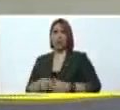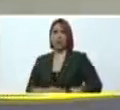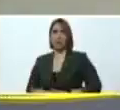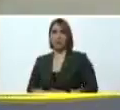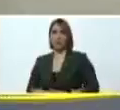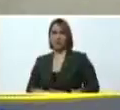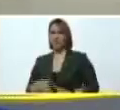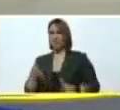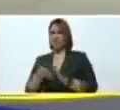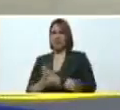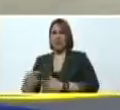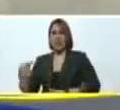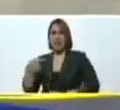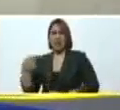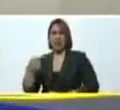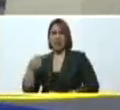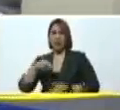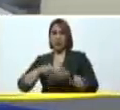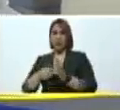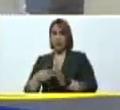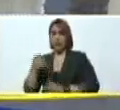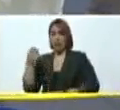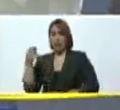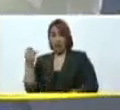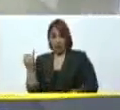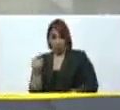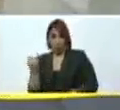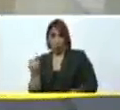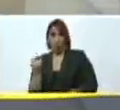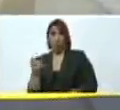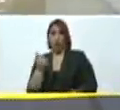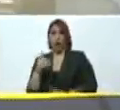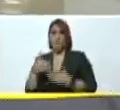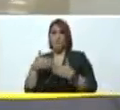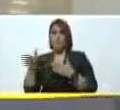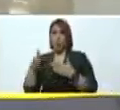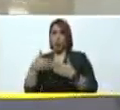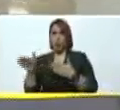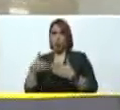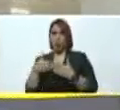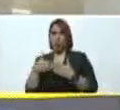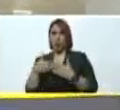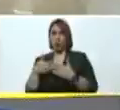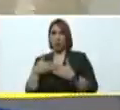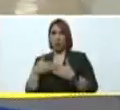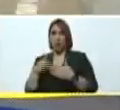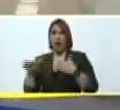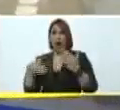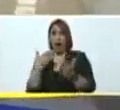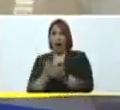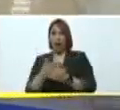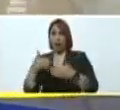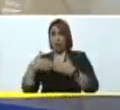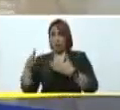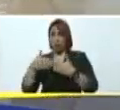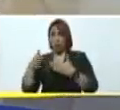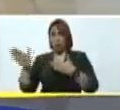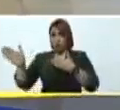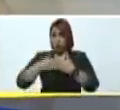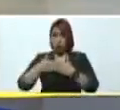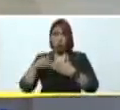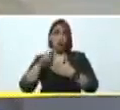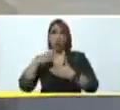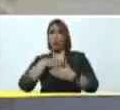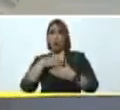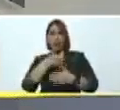¿Qué quiere decir esto? Este cuarto está presurizado, esta puerta se abre y hasta que esta puerta no se cierre, esta no se abre.